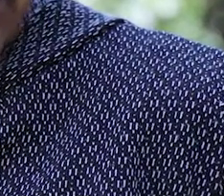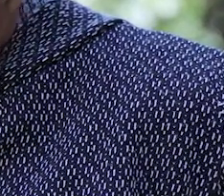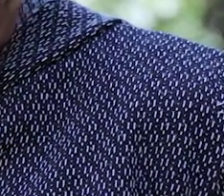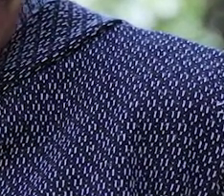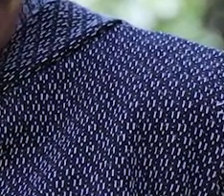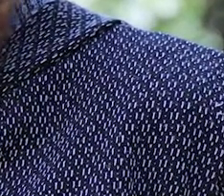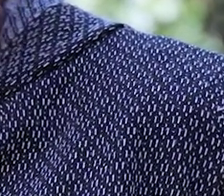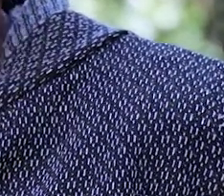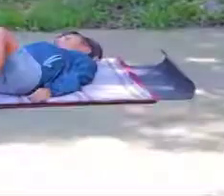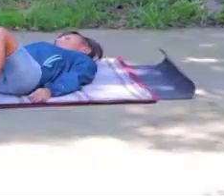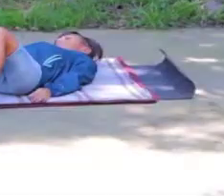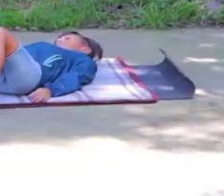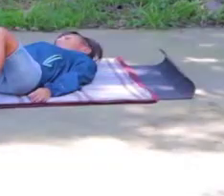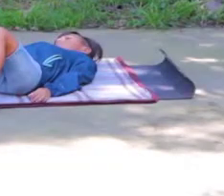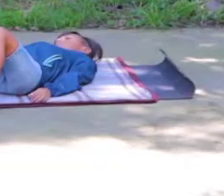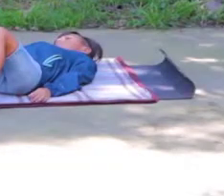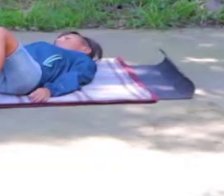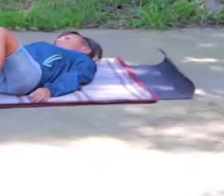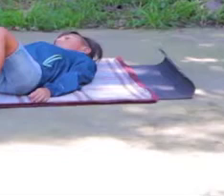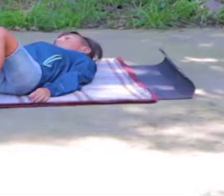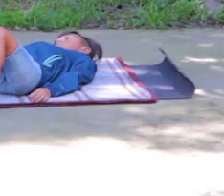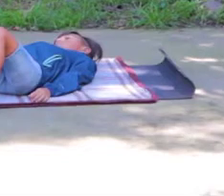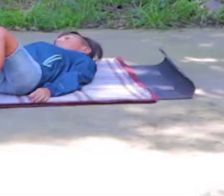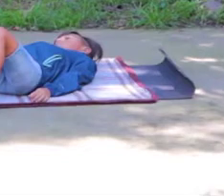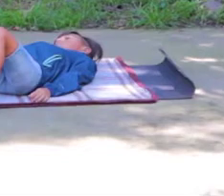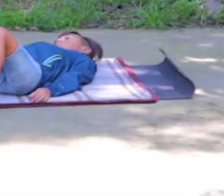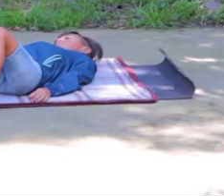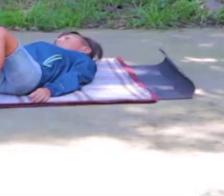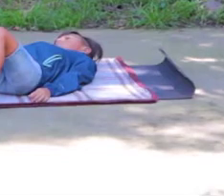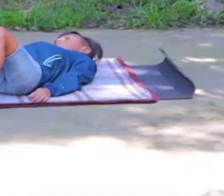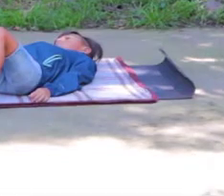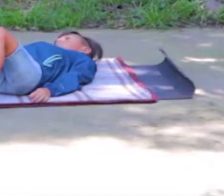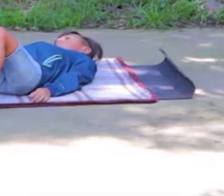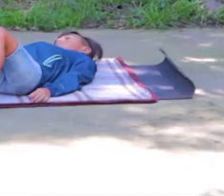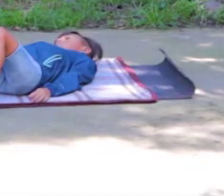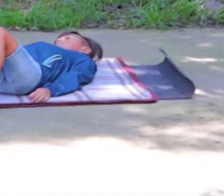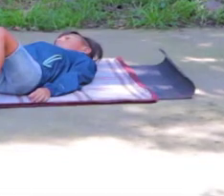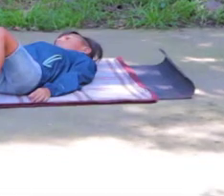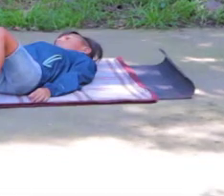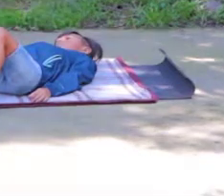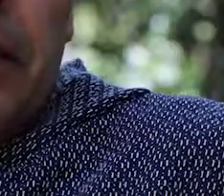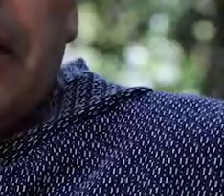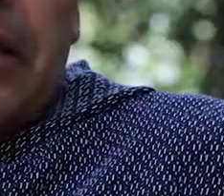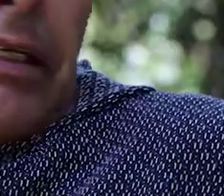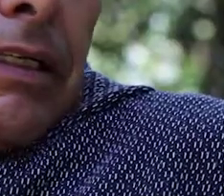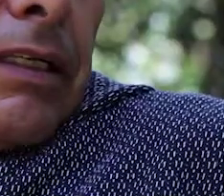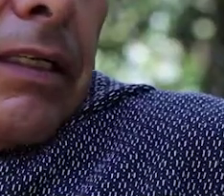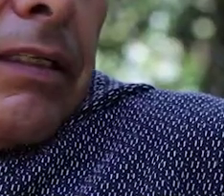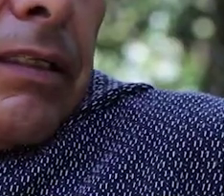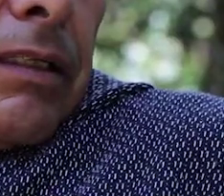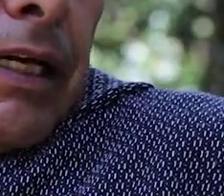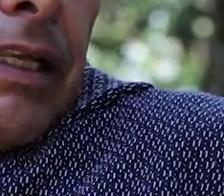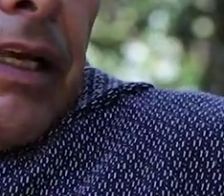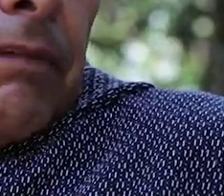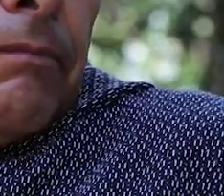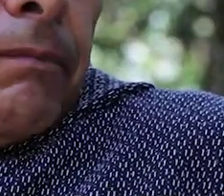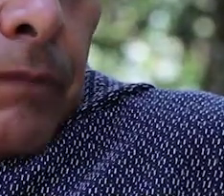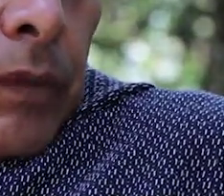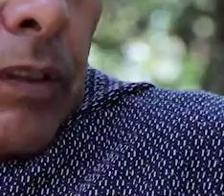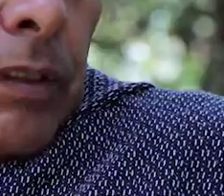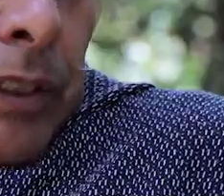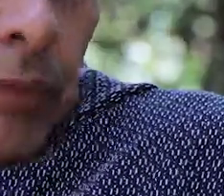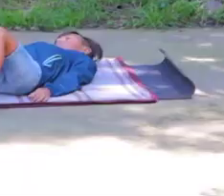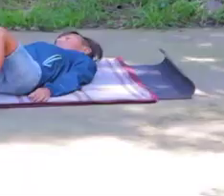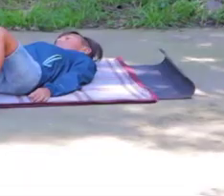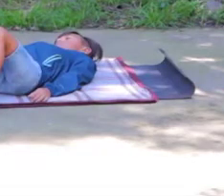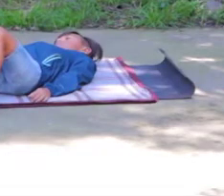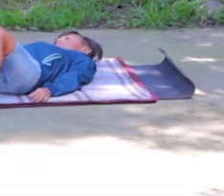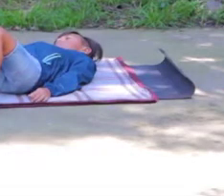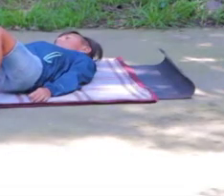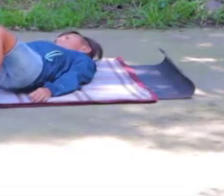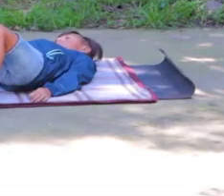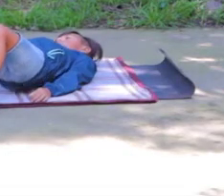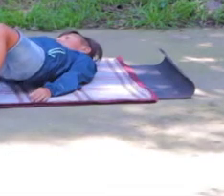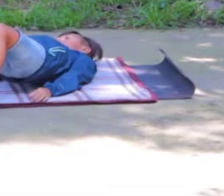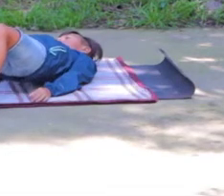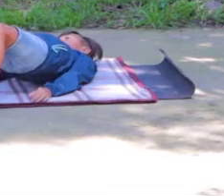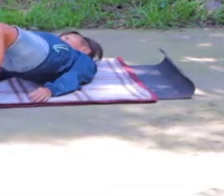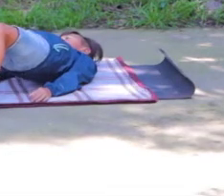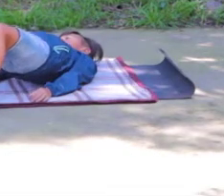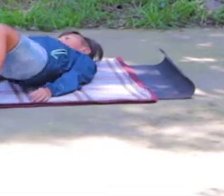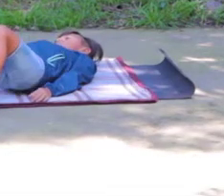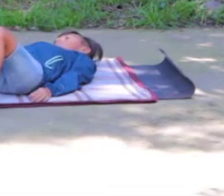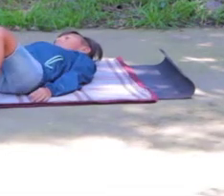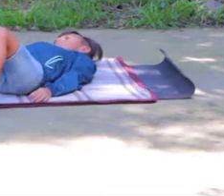mejor!